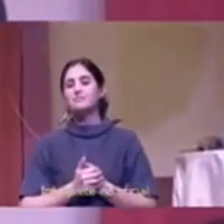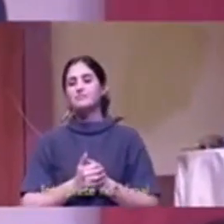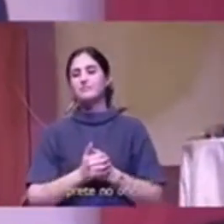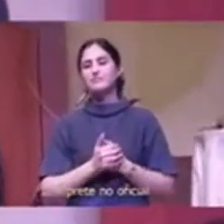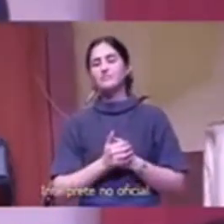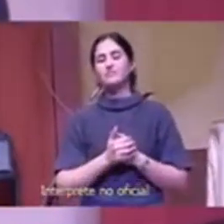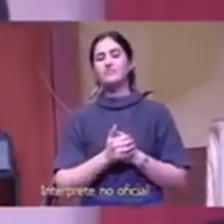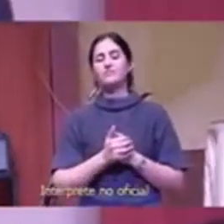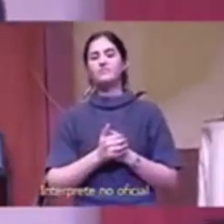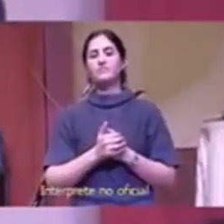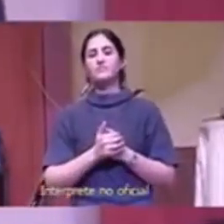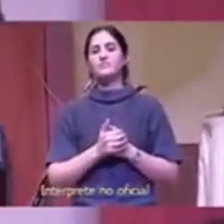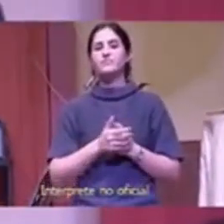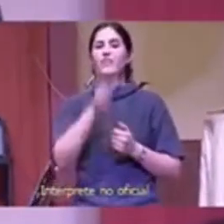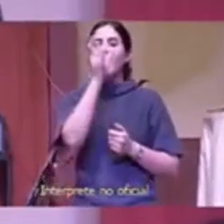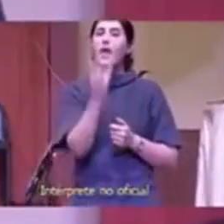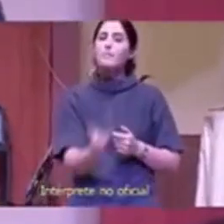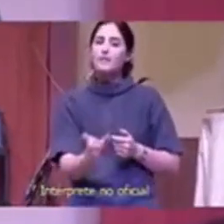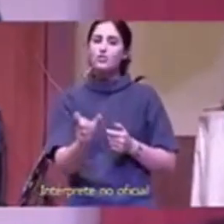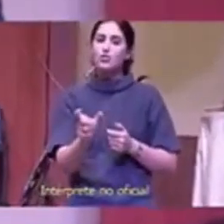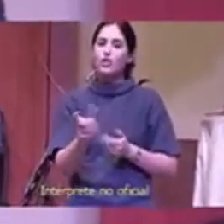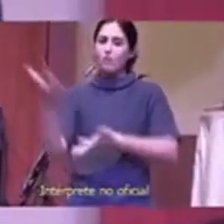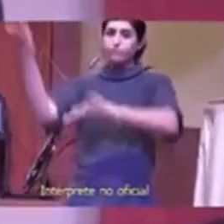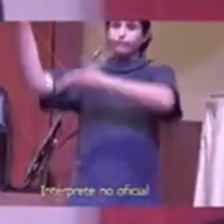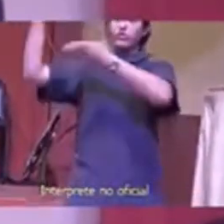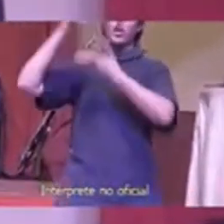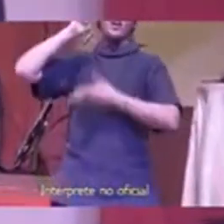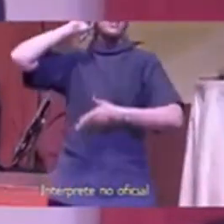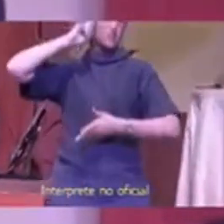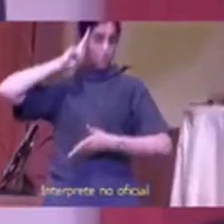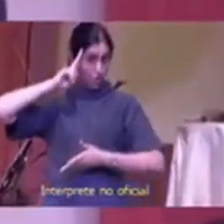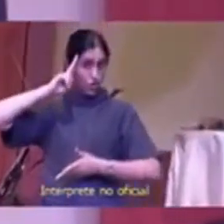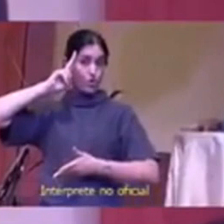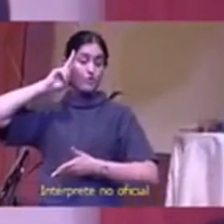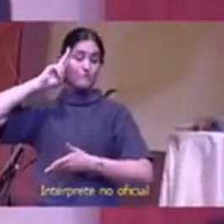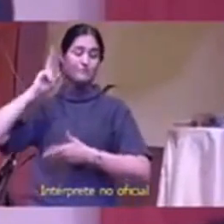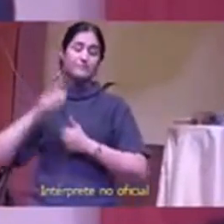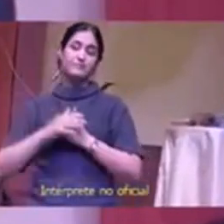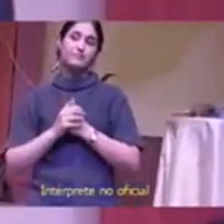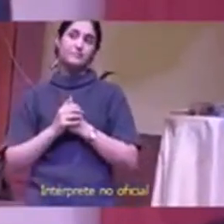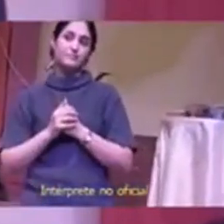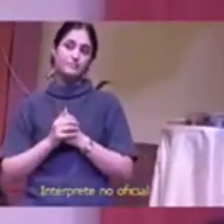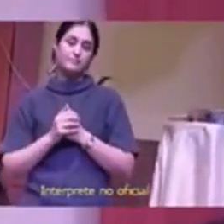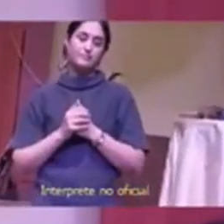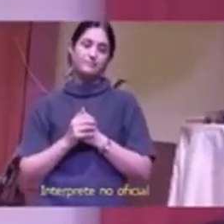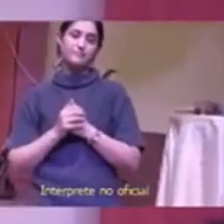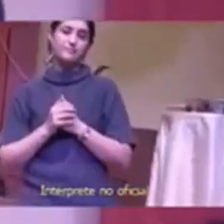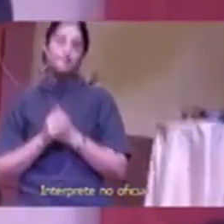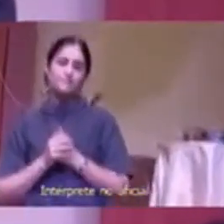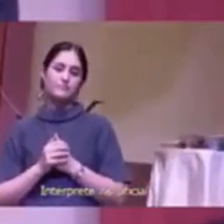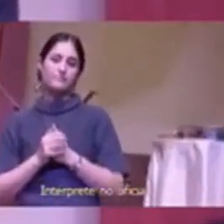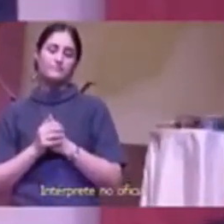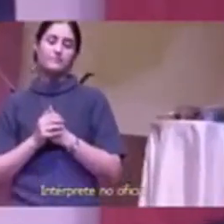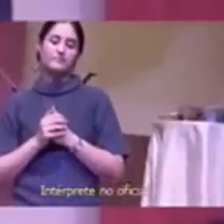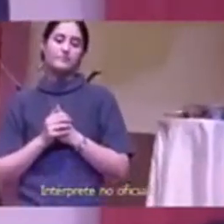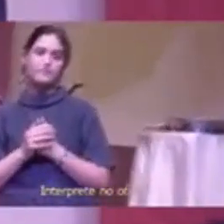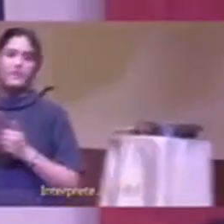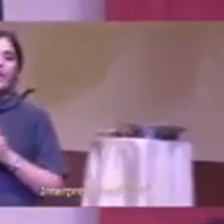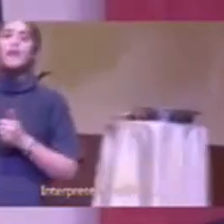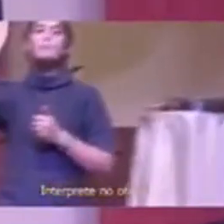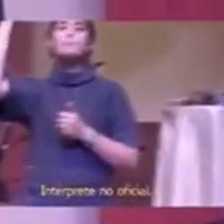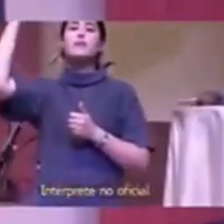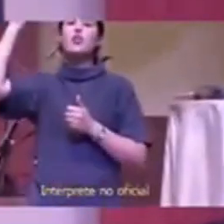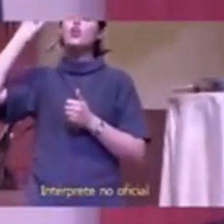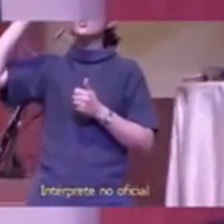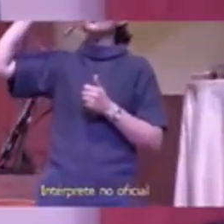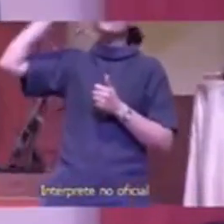perdón el hombre que reciba todo honor y pido en su nombre